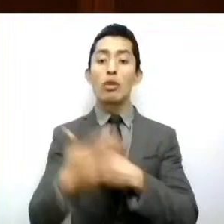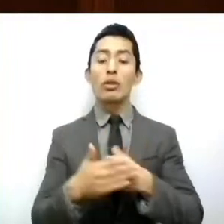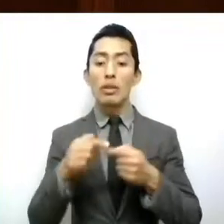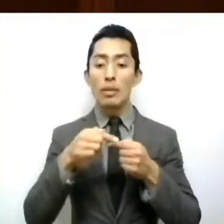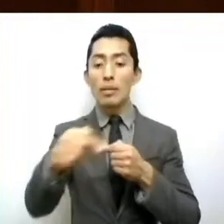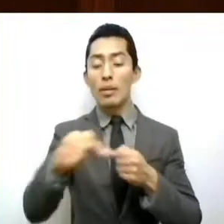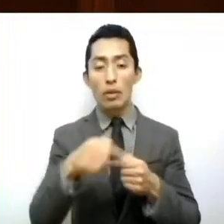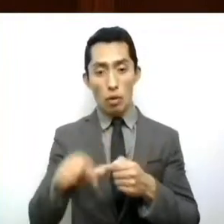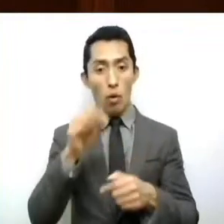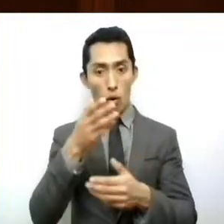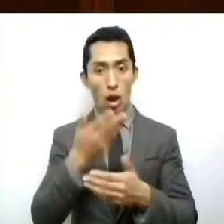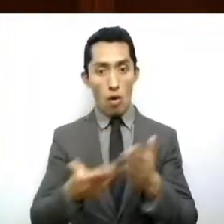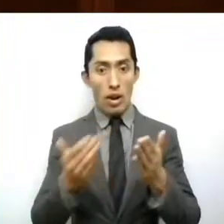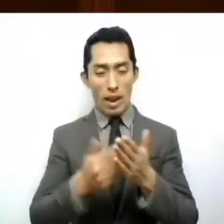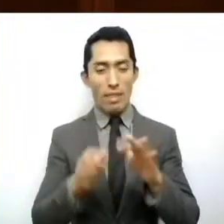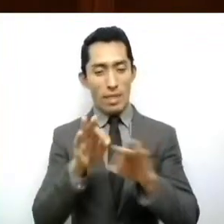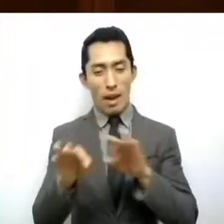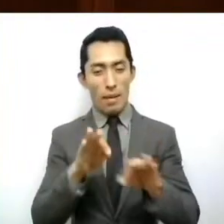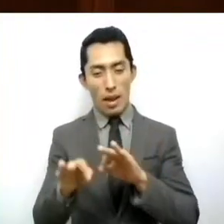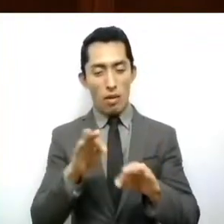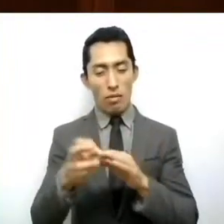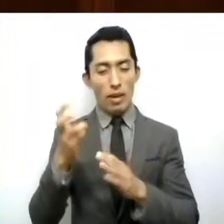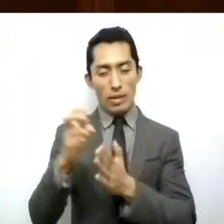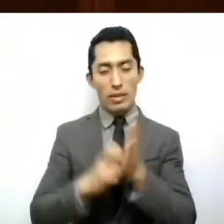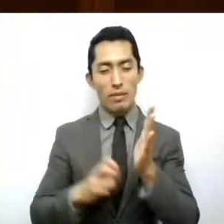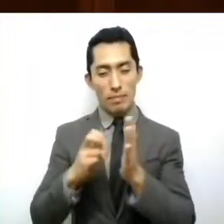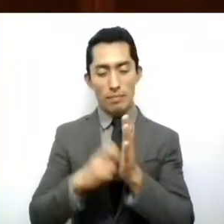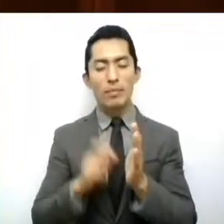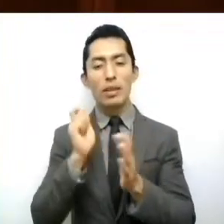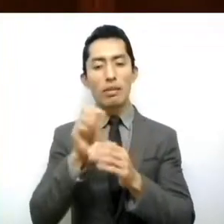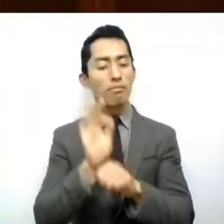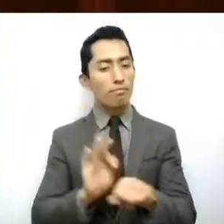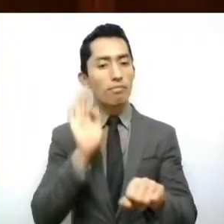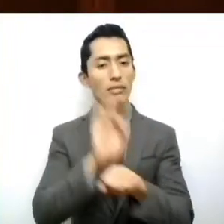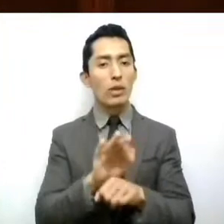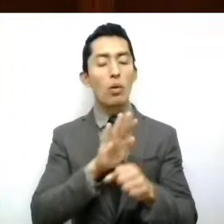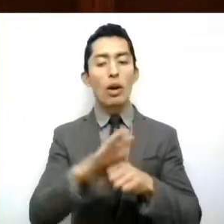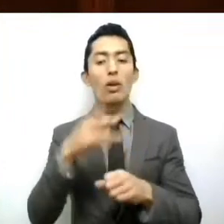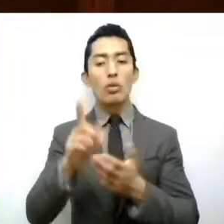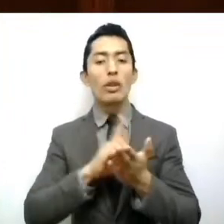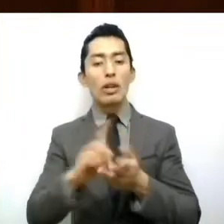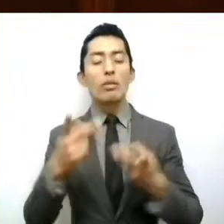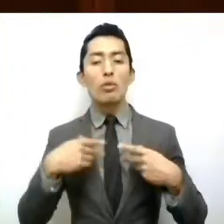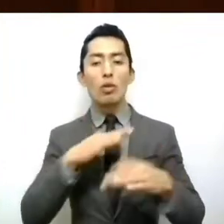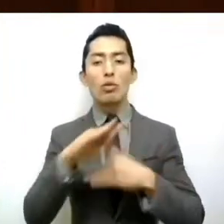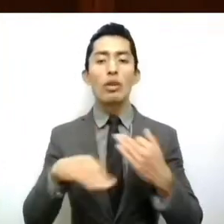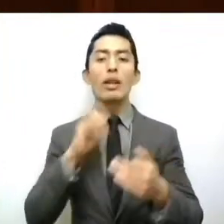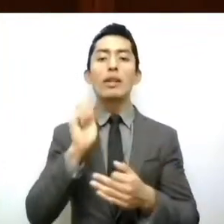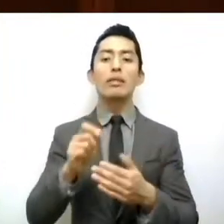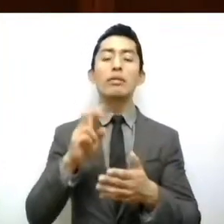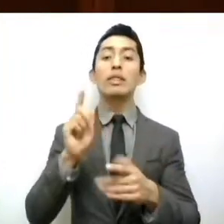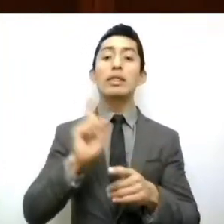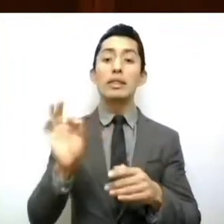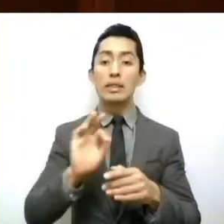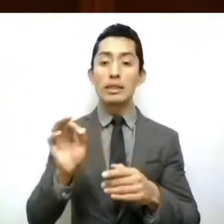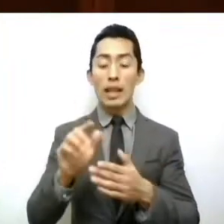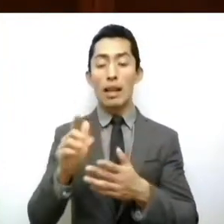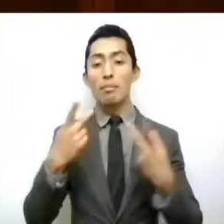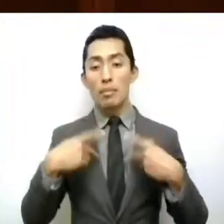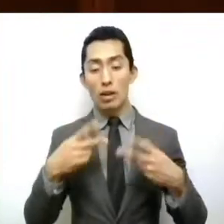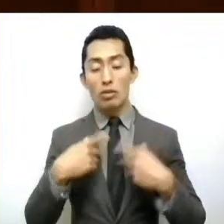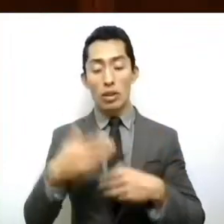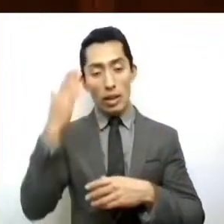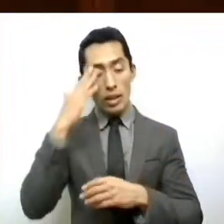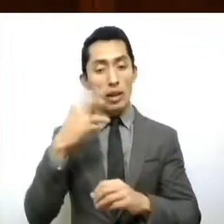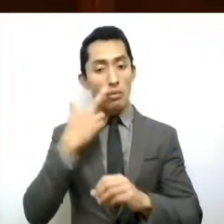agenda en vigor del decreto, garantizarán el derecho ciudadano a solicitar la revocación del mandato del personal titular